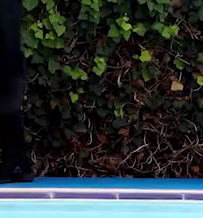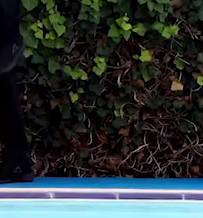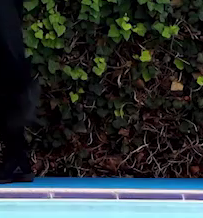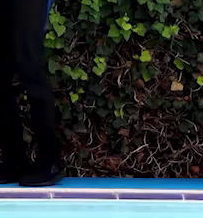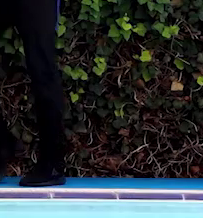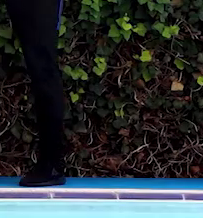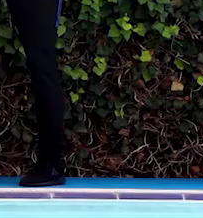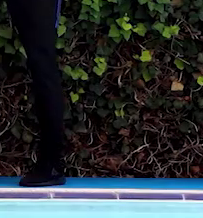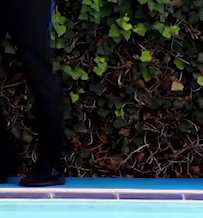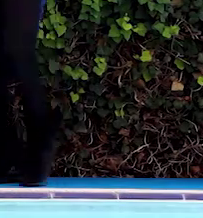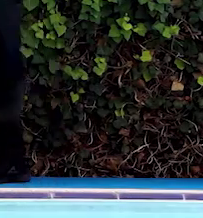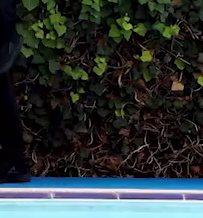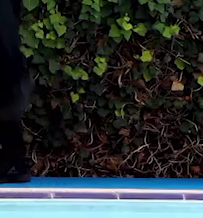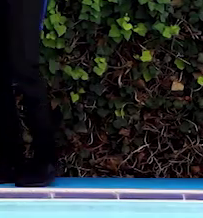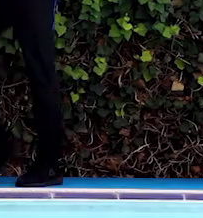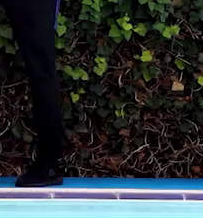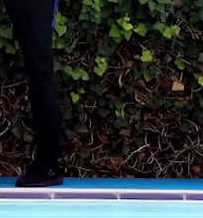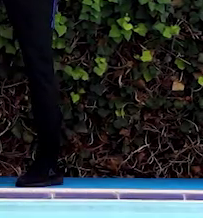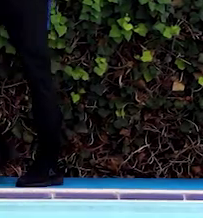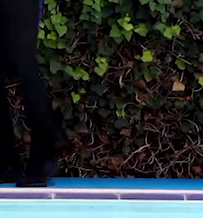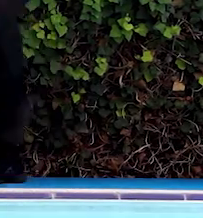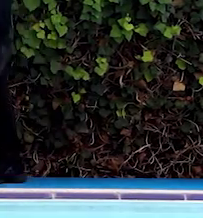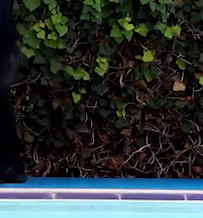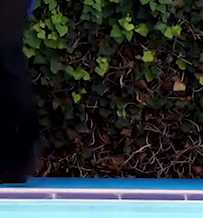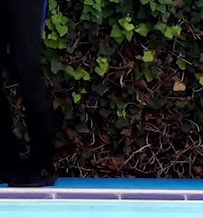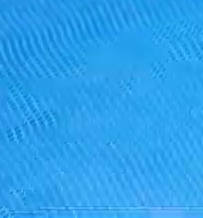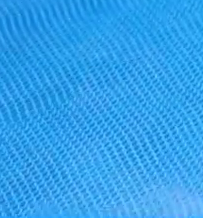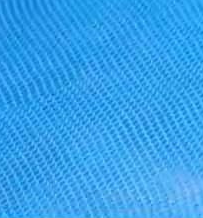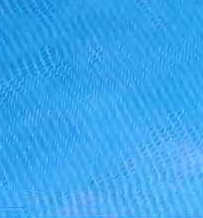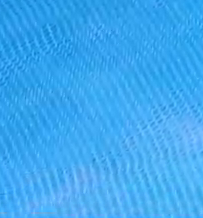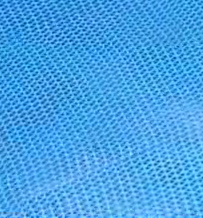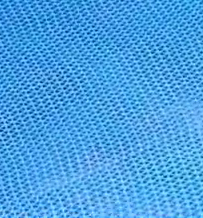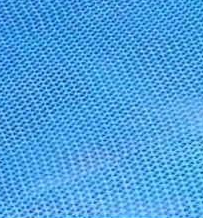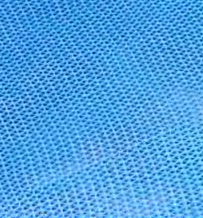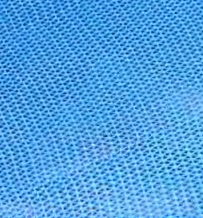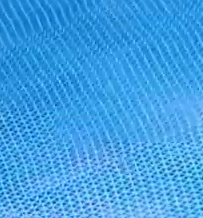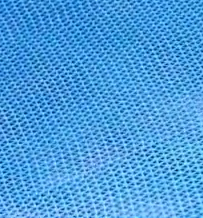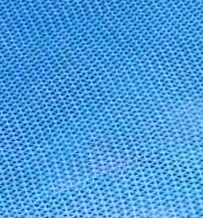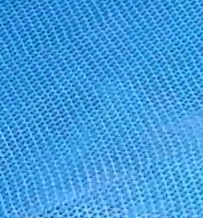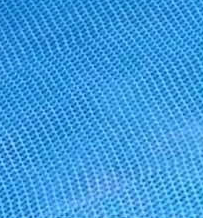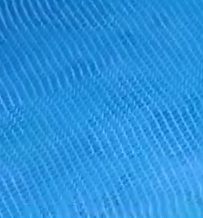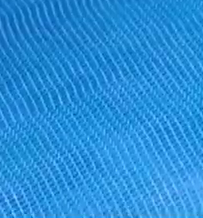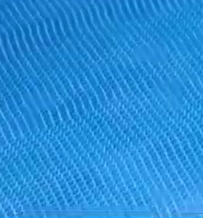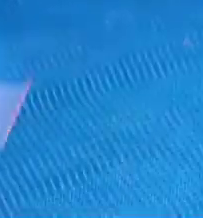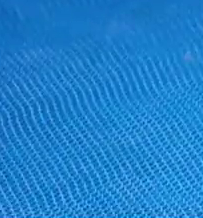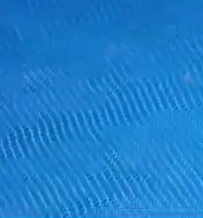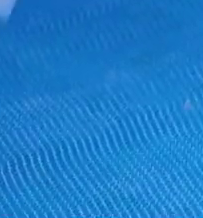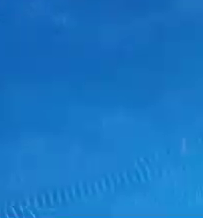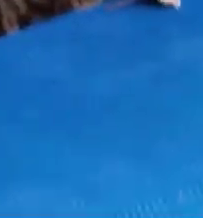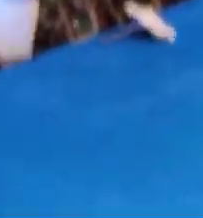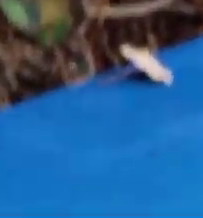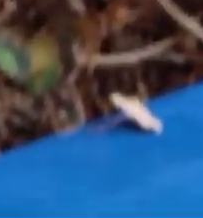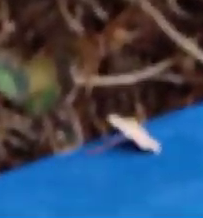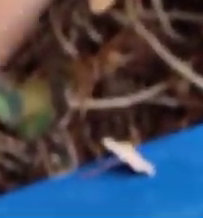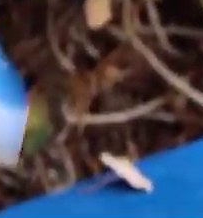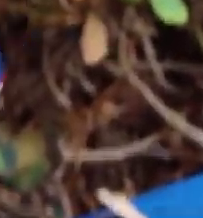Un poquito más la marcha. Que se vea. La marcamos. Muy bien.